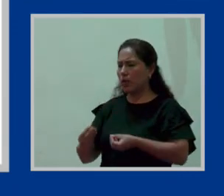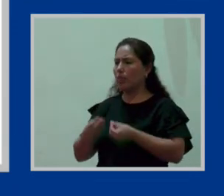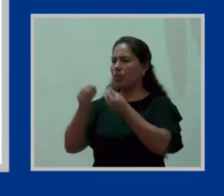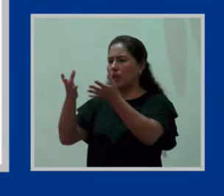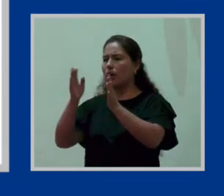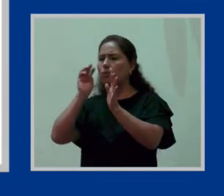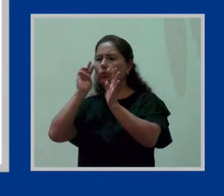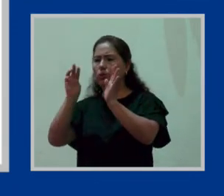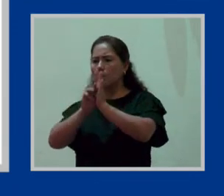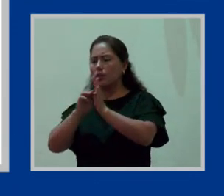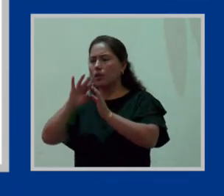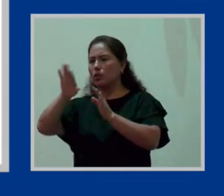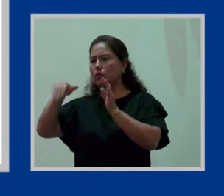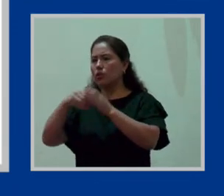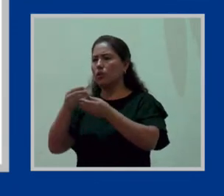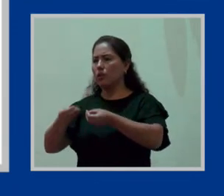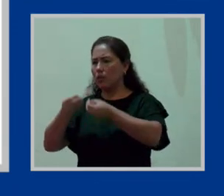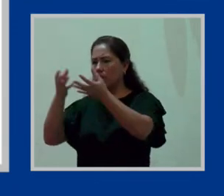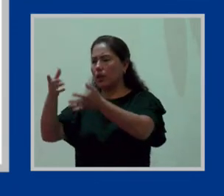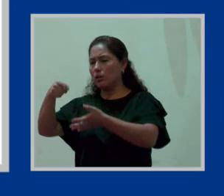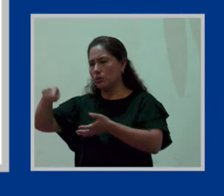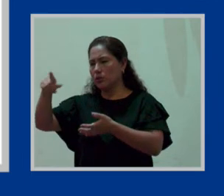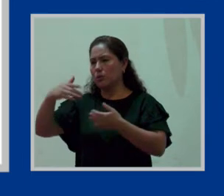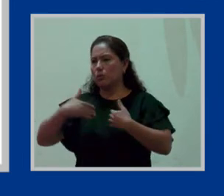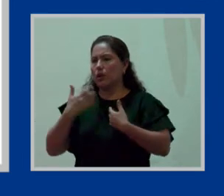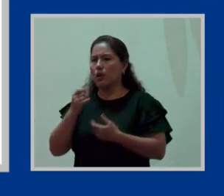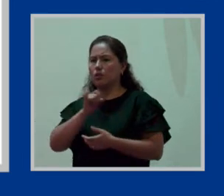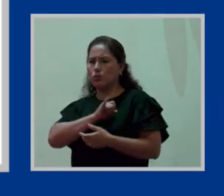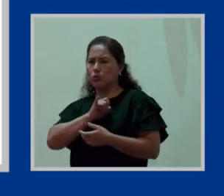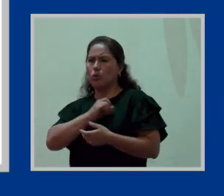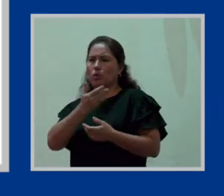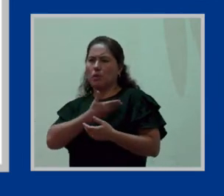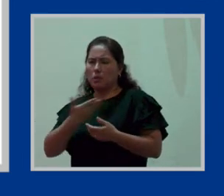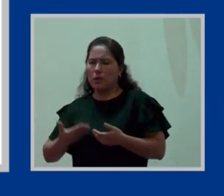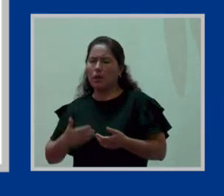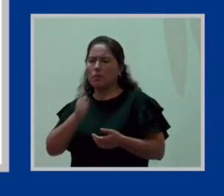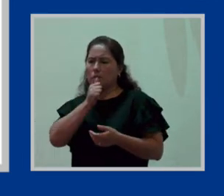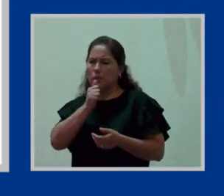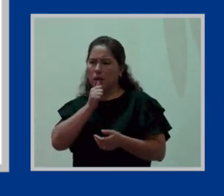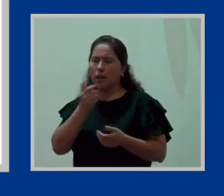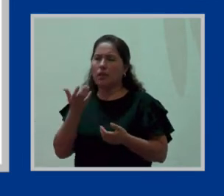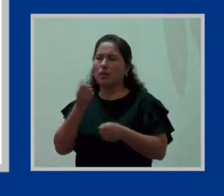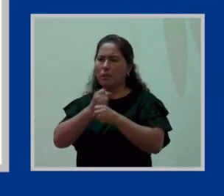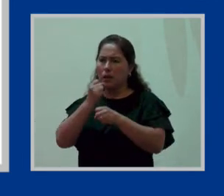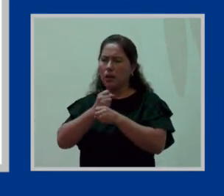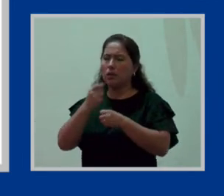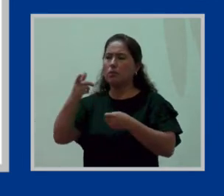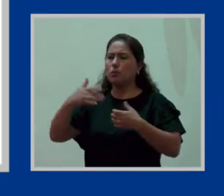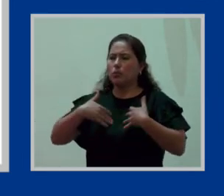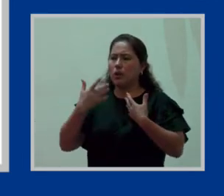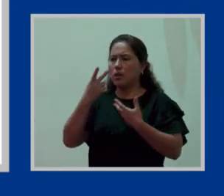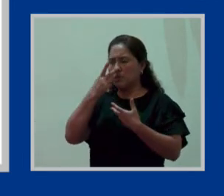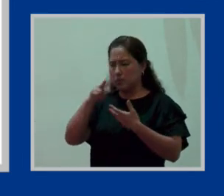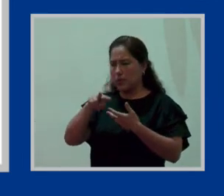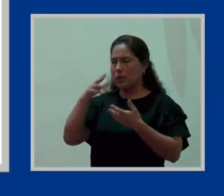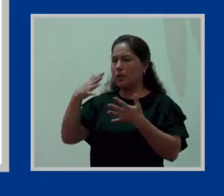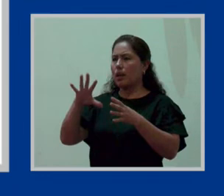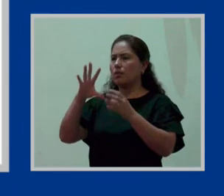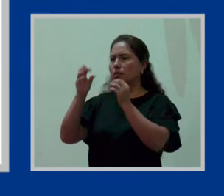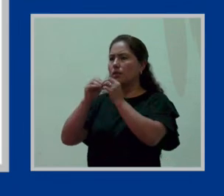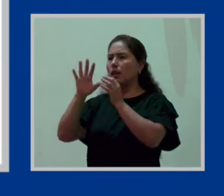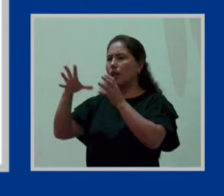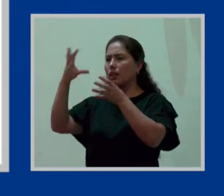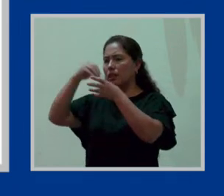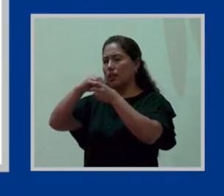de todas las empresas y todas las instituciones públicas o privadas y que se encuentra en el Observatorio Nacional de las